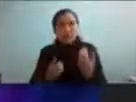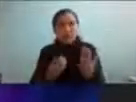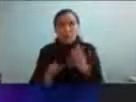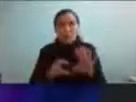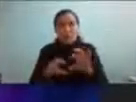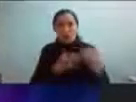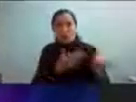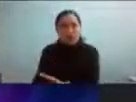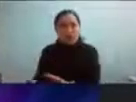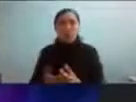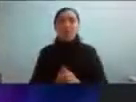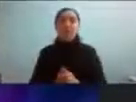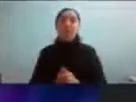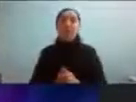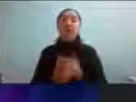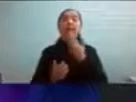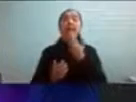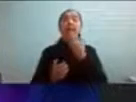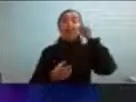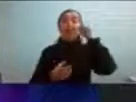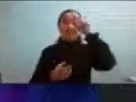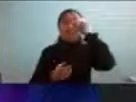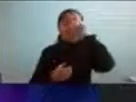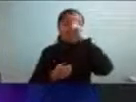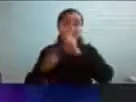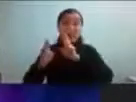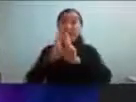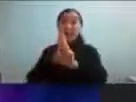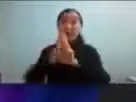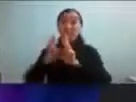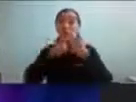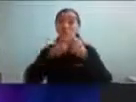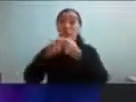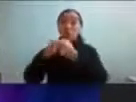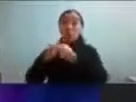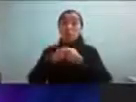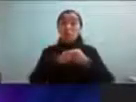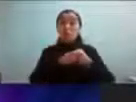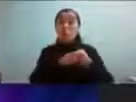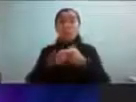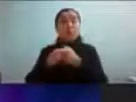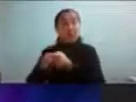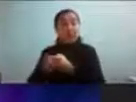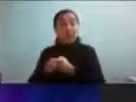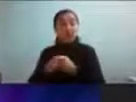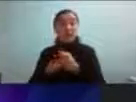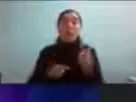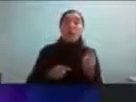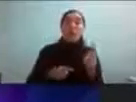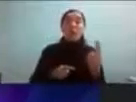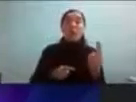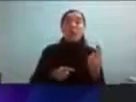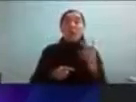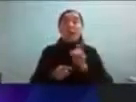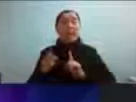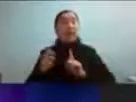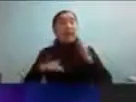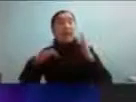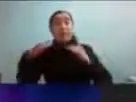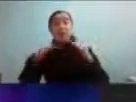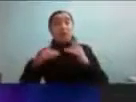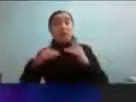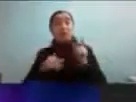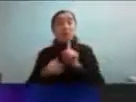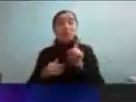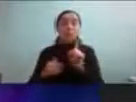dificultades que puedan presentarse en la interacción social y en las relaciones sociales de amistad de pareja que por ahí no son digamos tan marcadas como en otras personas con